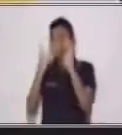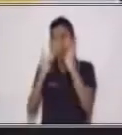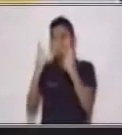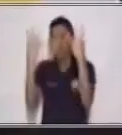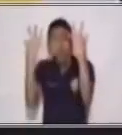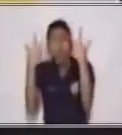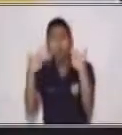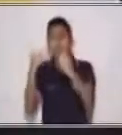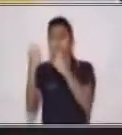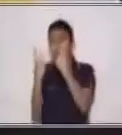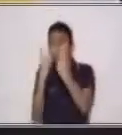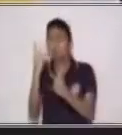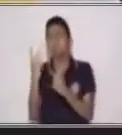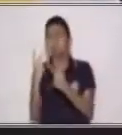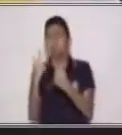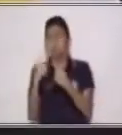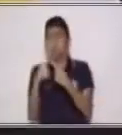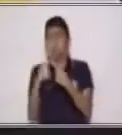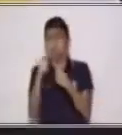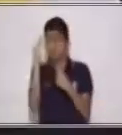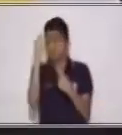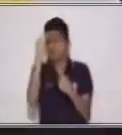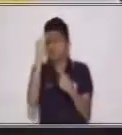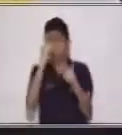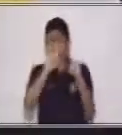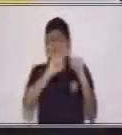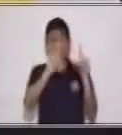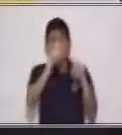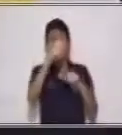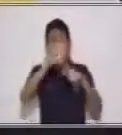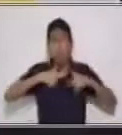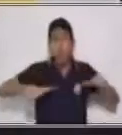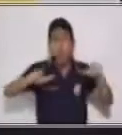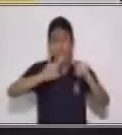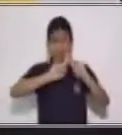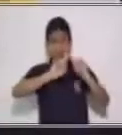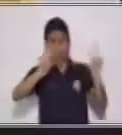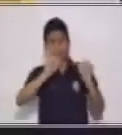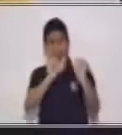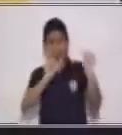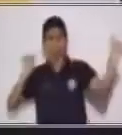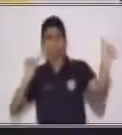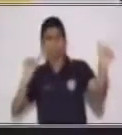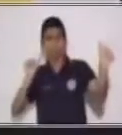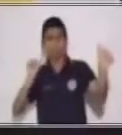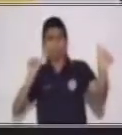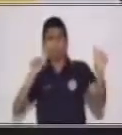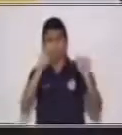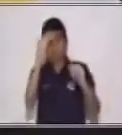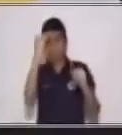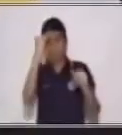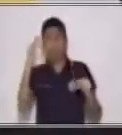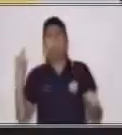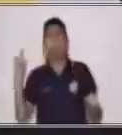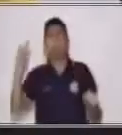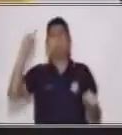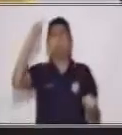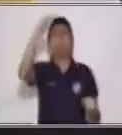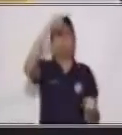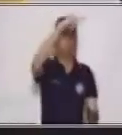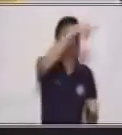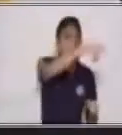Pero algunos abuelos viven en otros lugares lejanos. Debemos viajar para visitarlos.